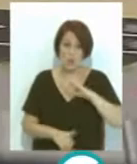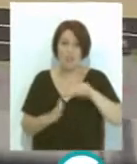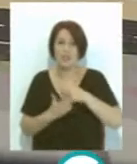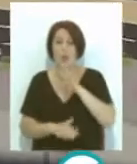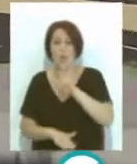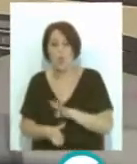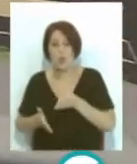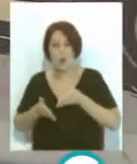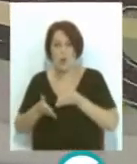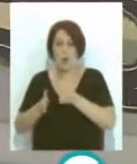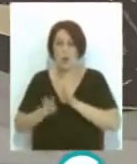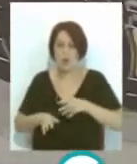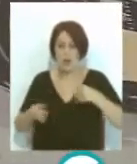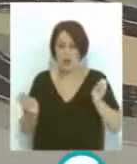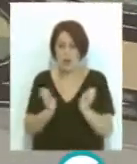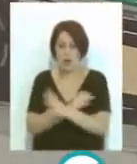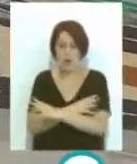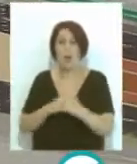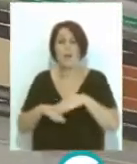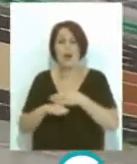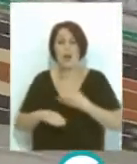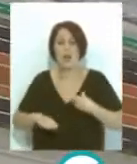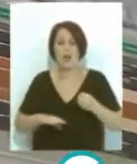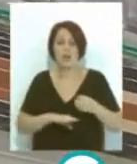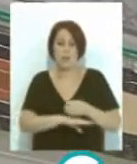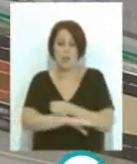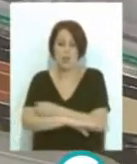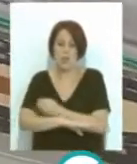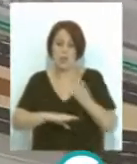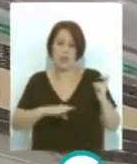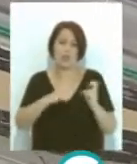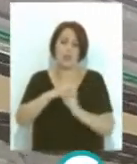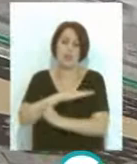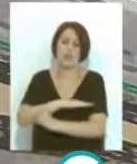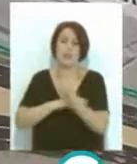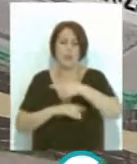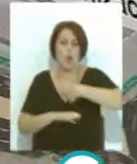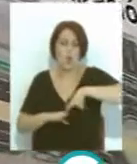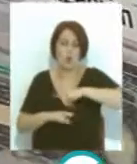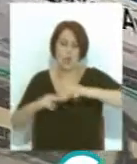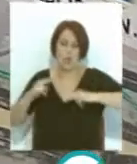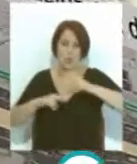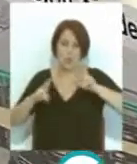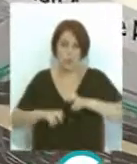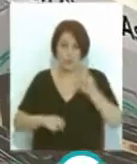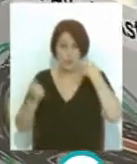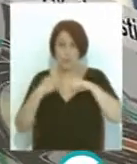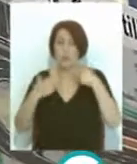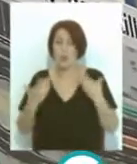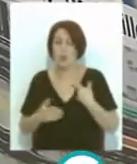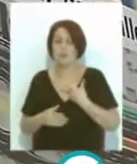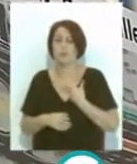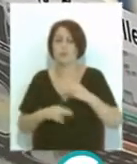carriles incluyendo plataforma para el tranvía y la construcción de nuevas rotondas Entre las actuaciones previstas destacan la